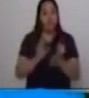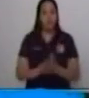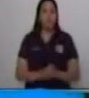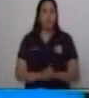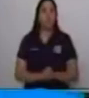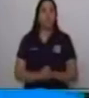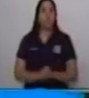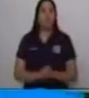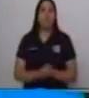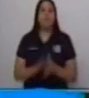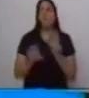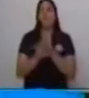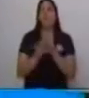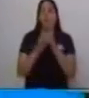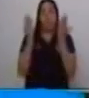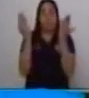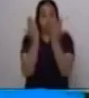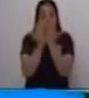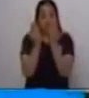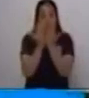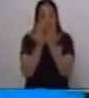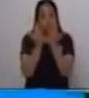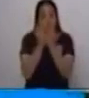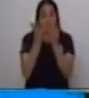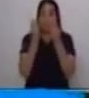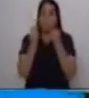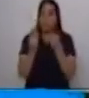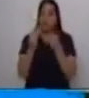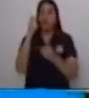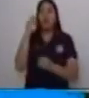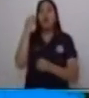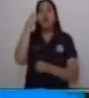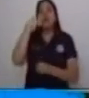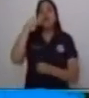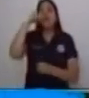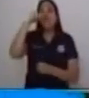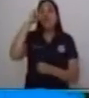estudio estudio mucho pero